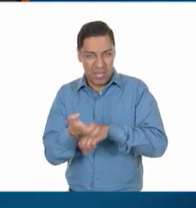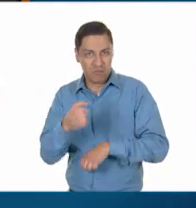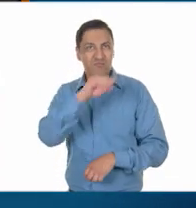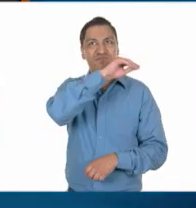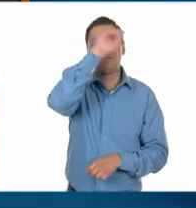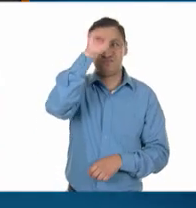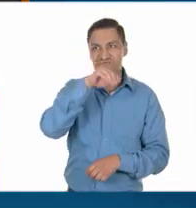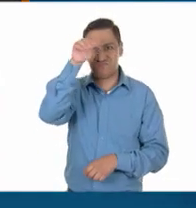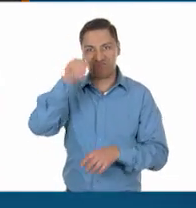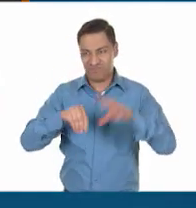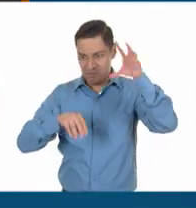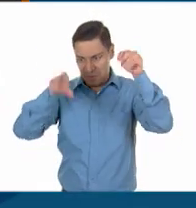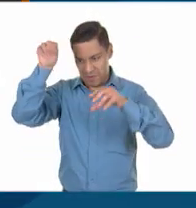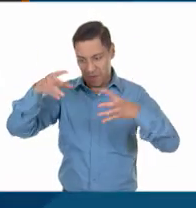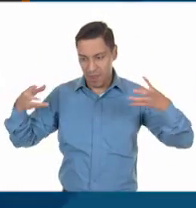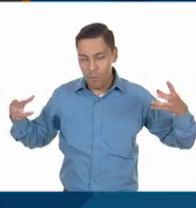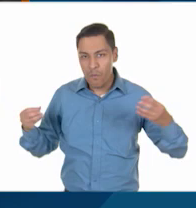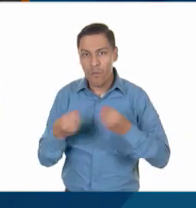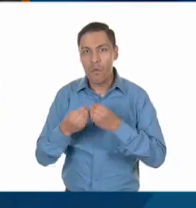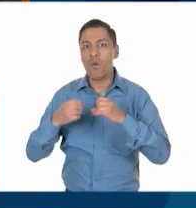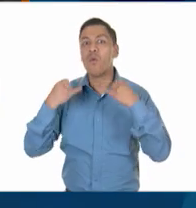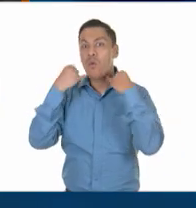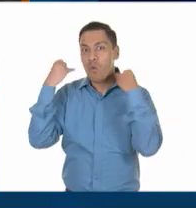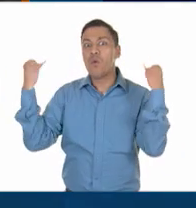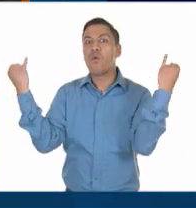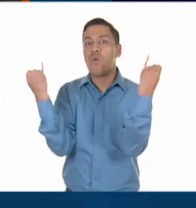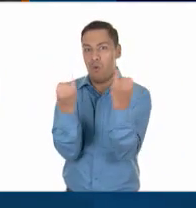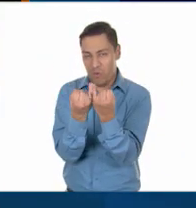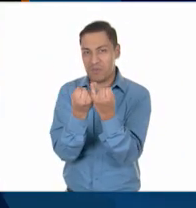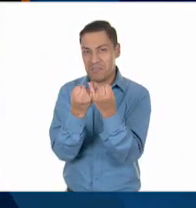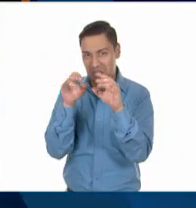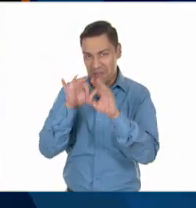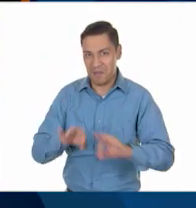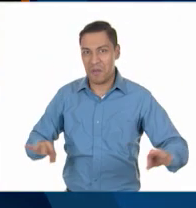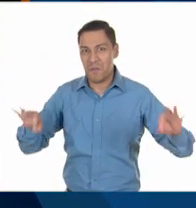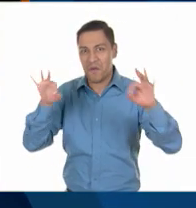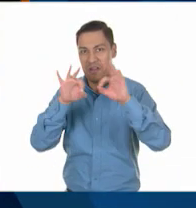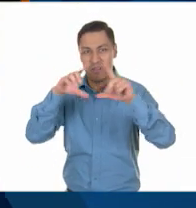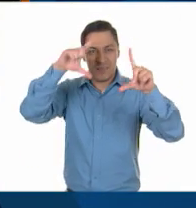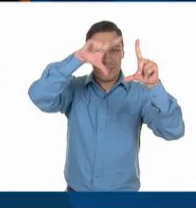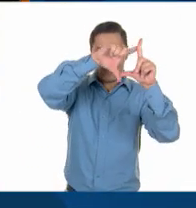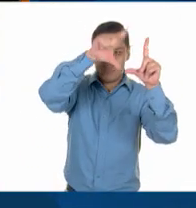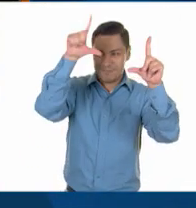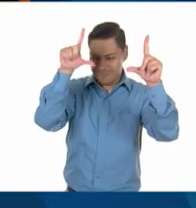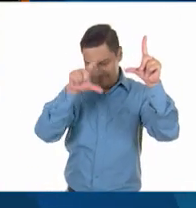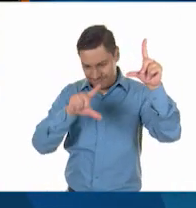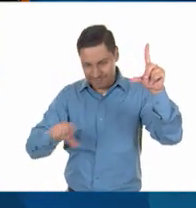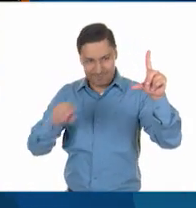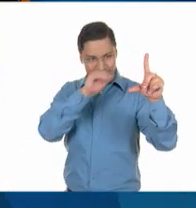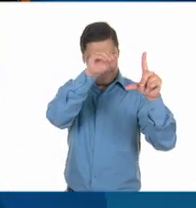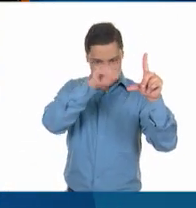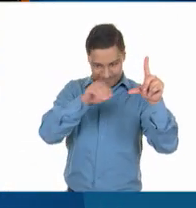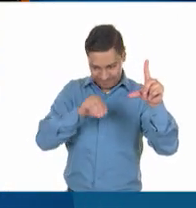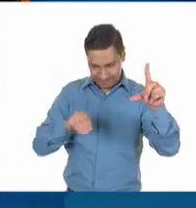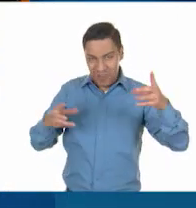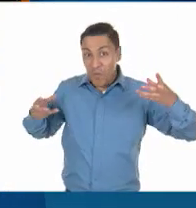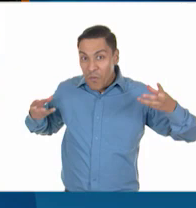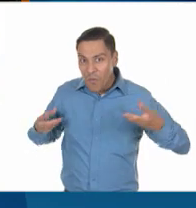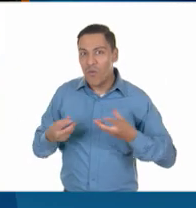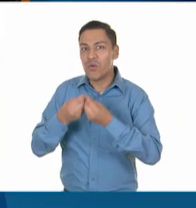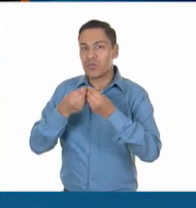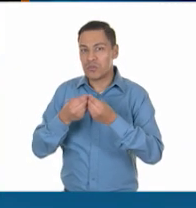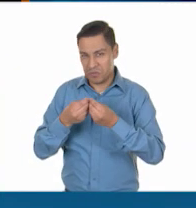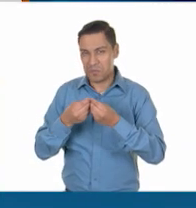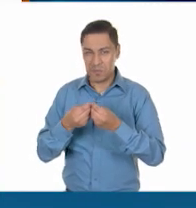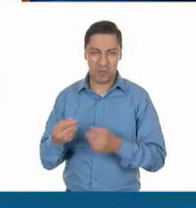incluyendo los diputados electos y los suplentes de quienes no pudieron asistir. Por su ocupación,